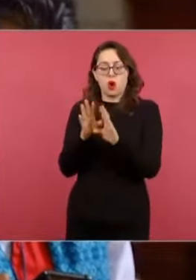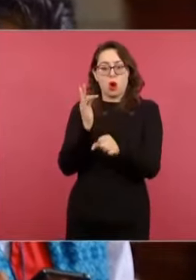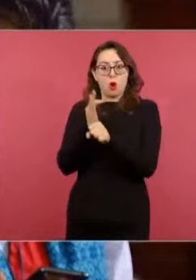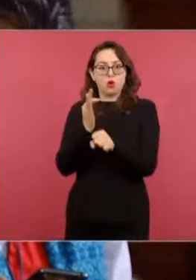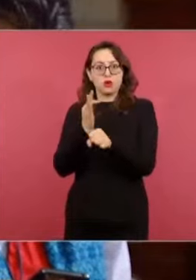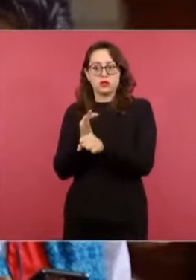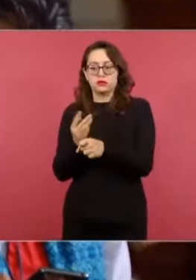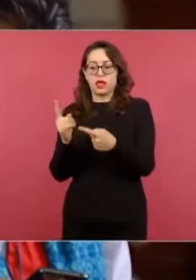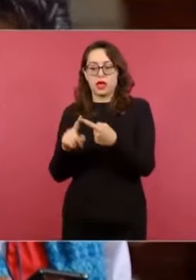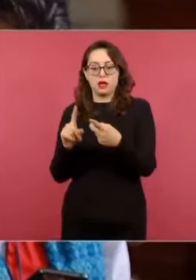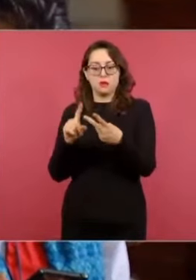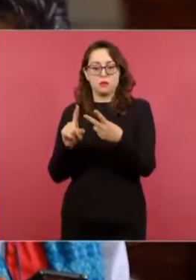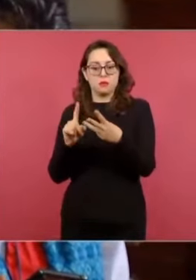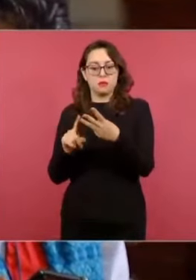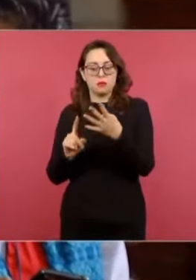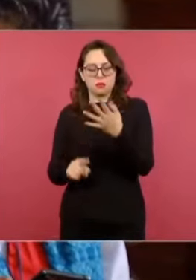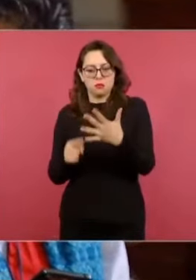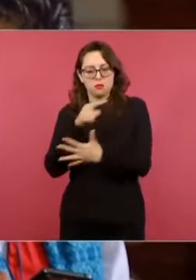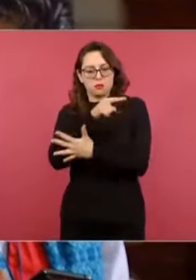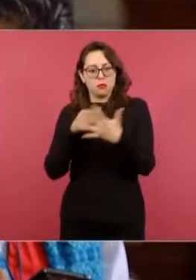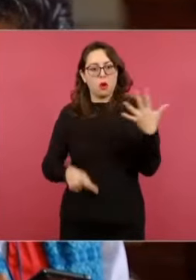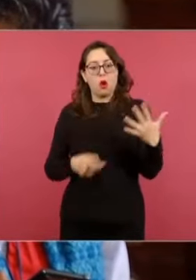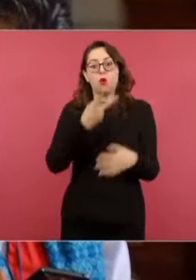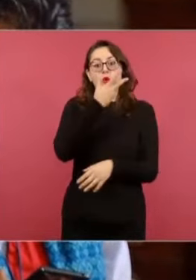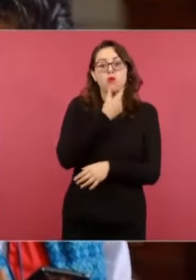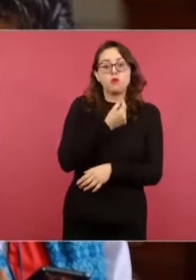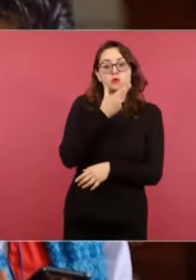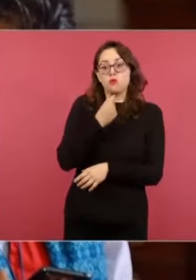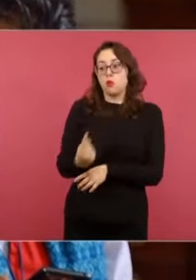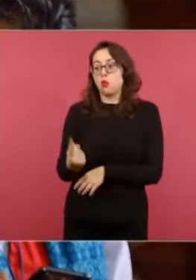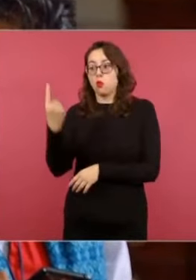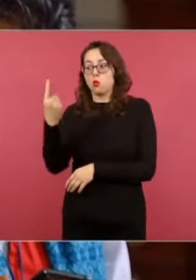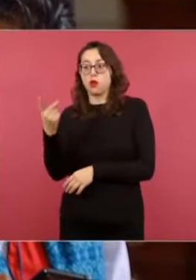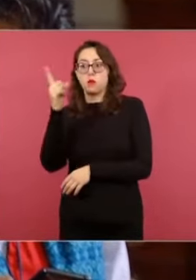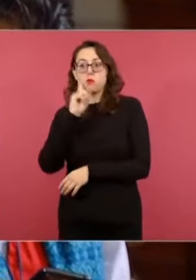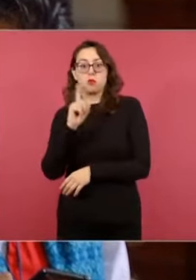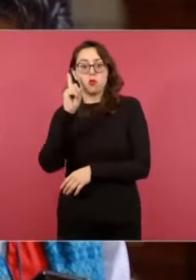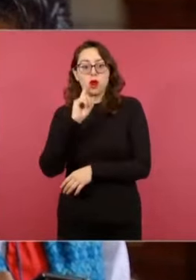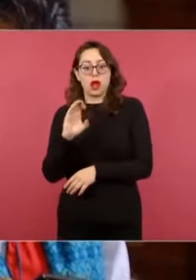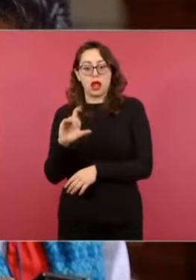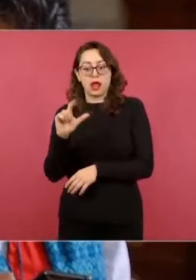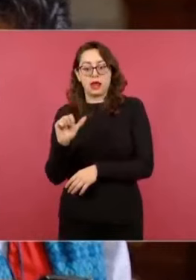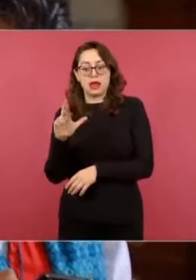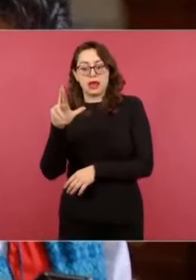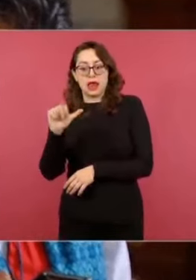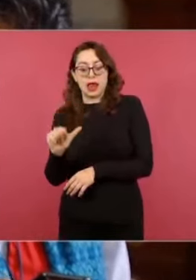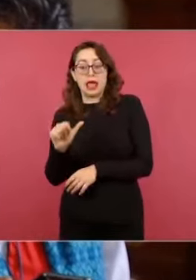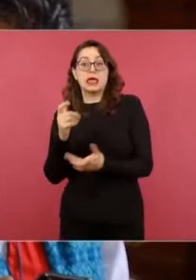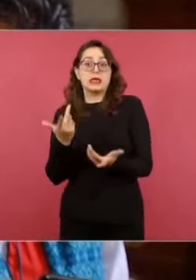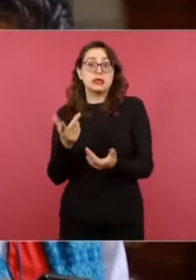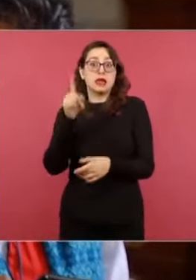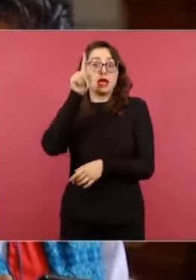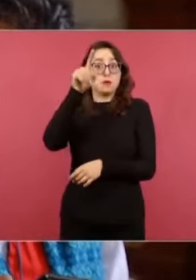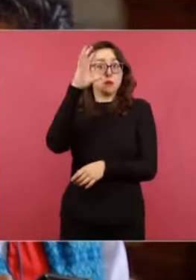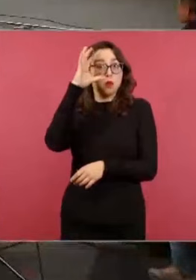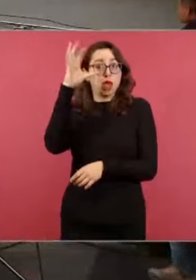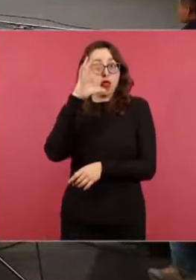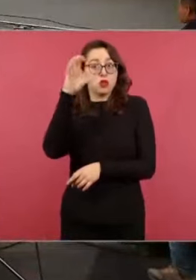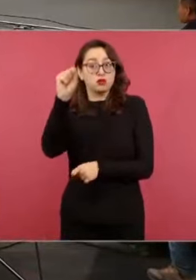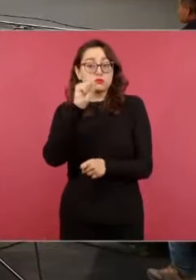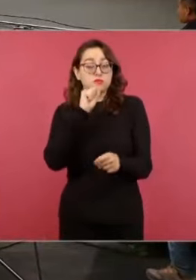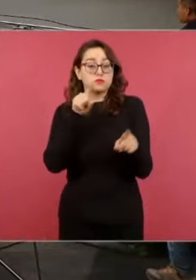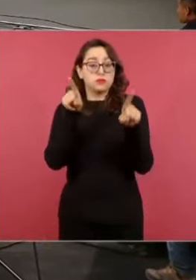¿Y si el gobernador de Morelos estaría con las mismas leyes para participar en el proceso? Todo esto con la jefatura de gobierno. Gracias.